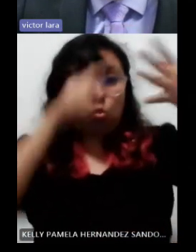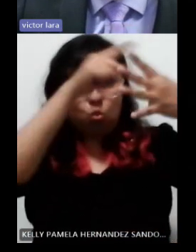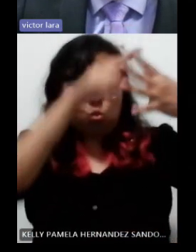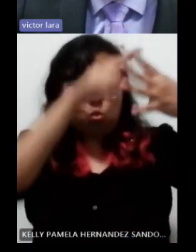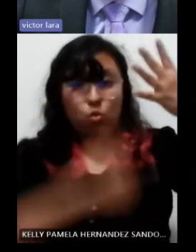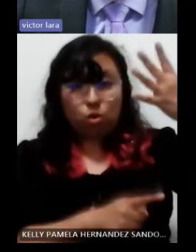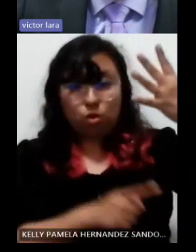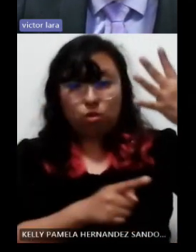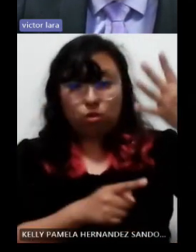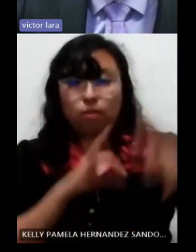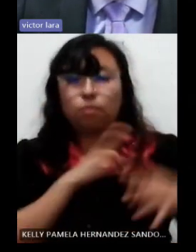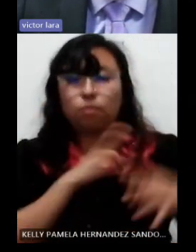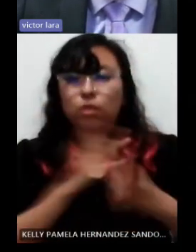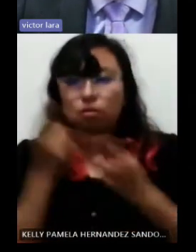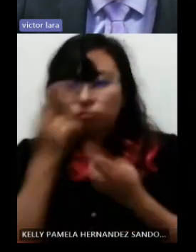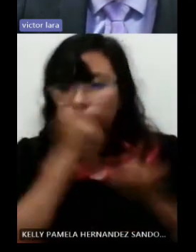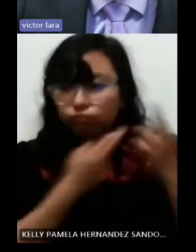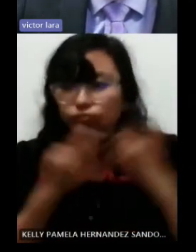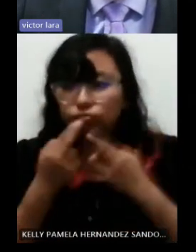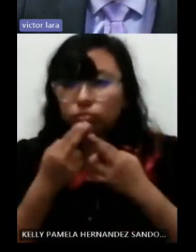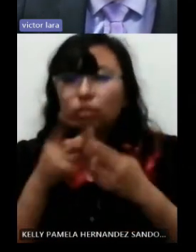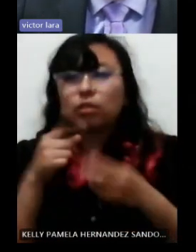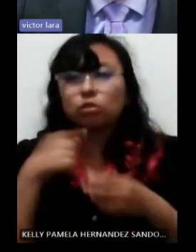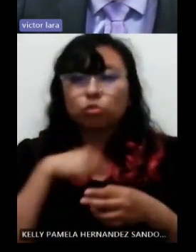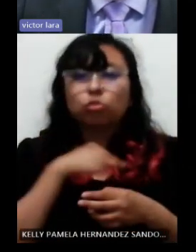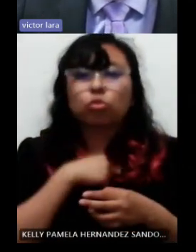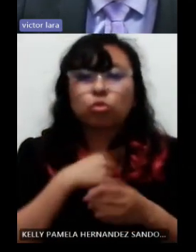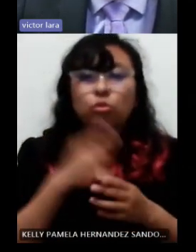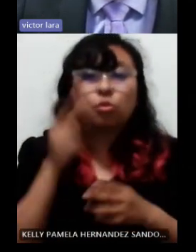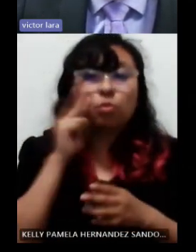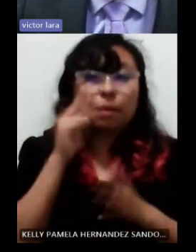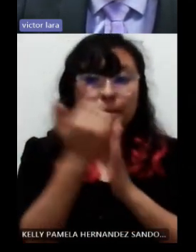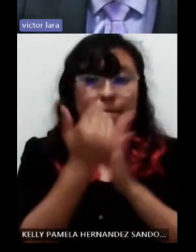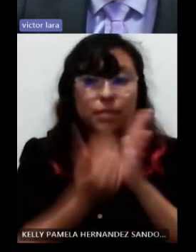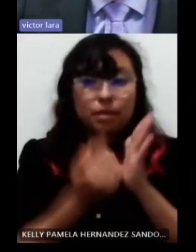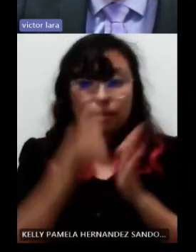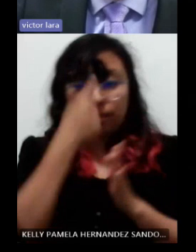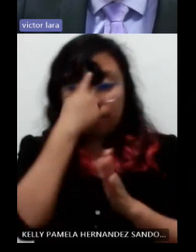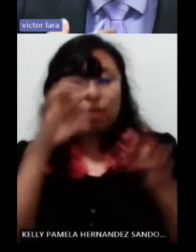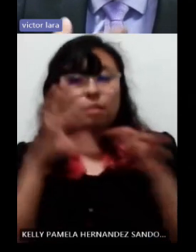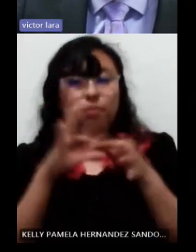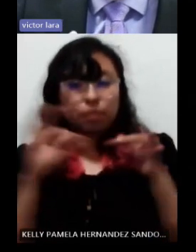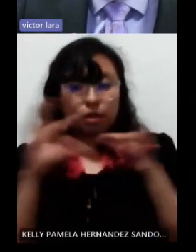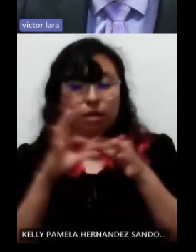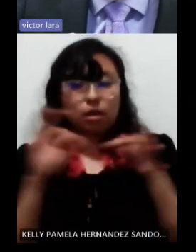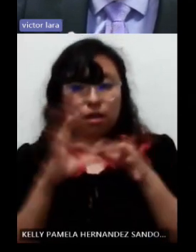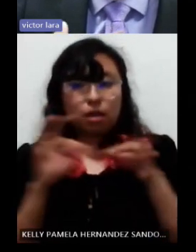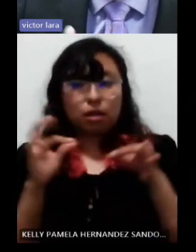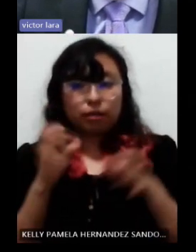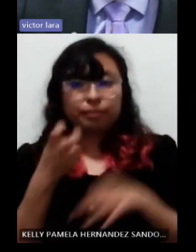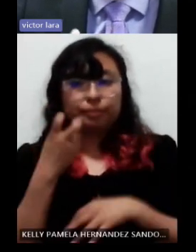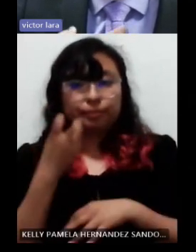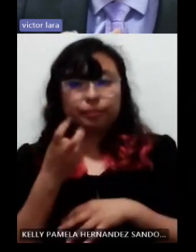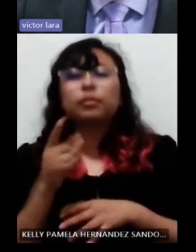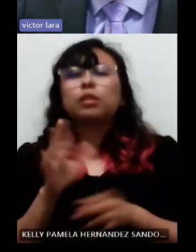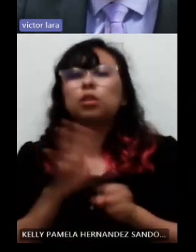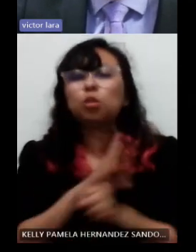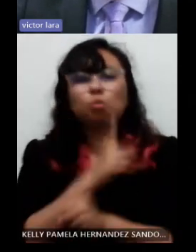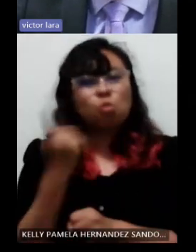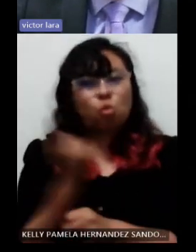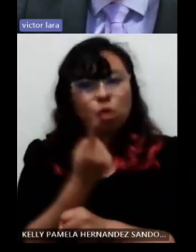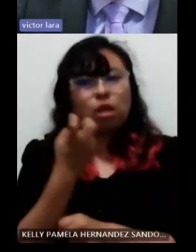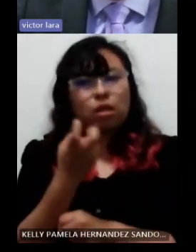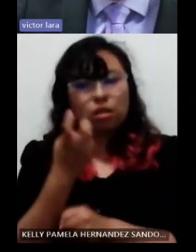podemos estudiar en el servicio de visión baja para poder una explicación justamente del por qué se está